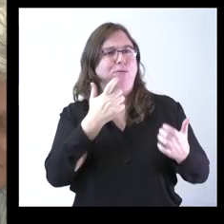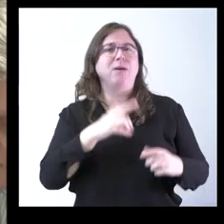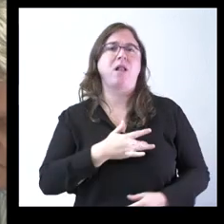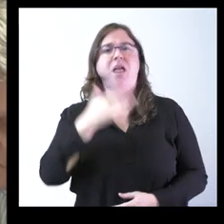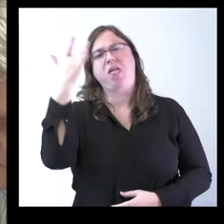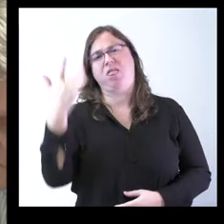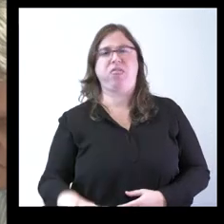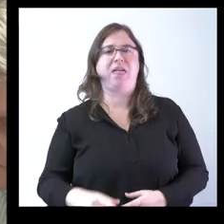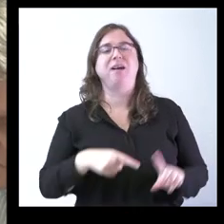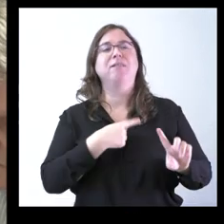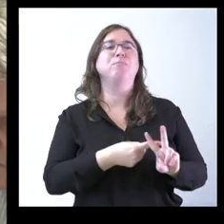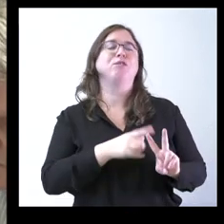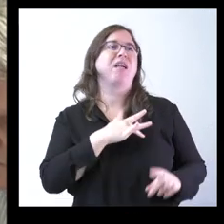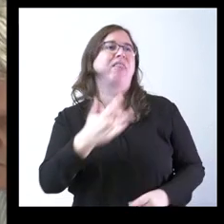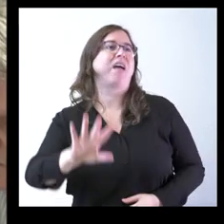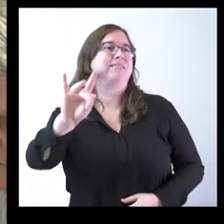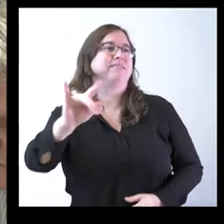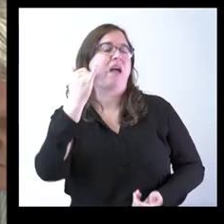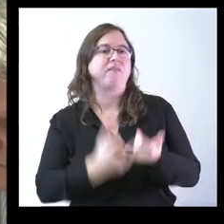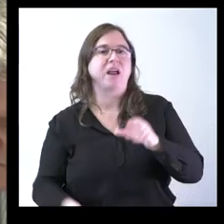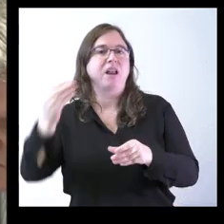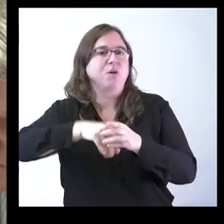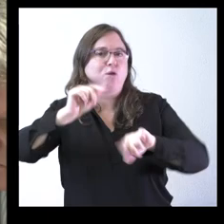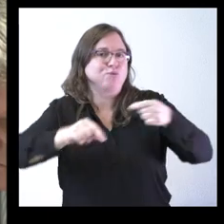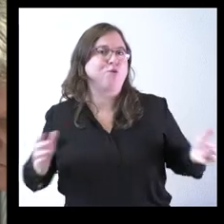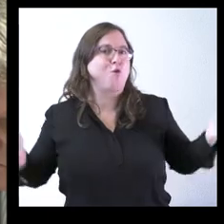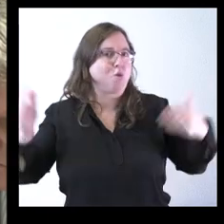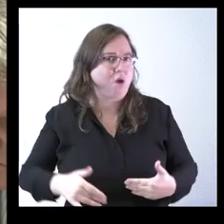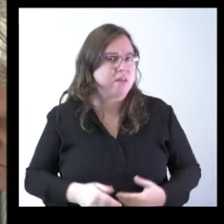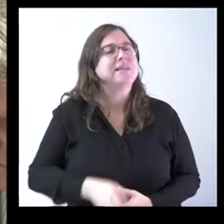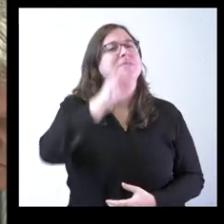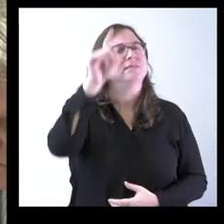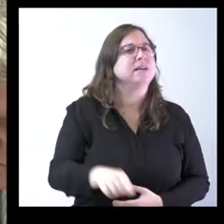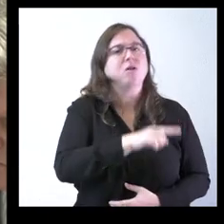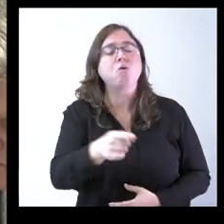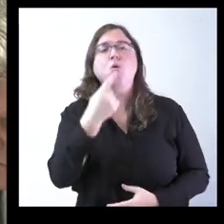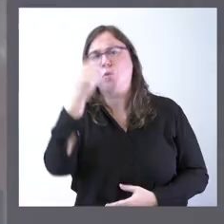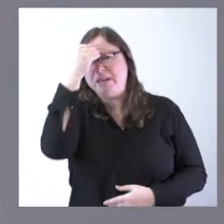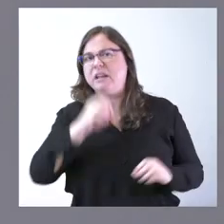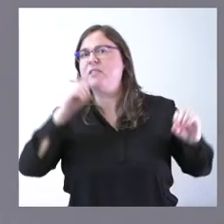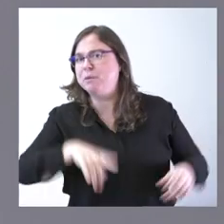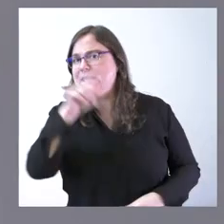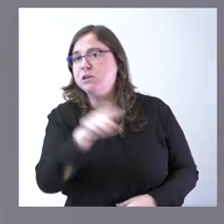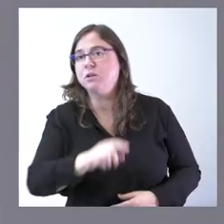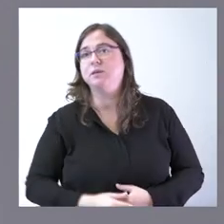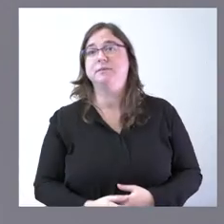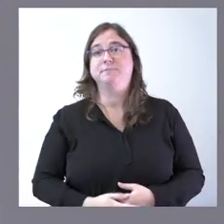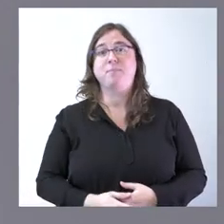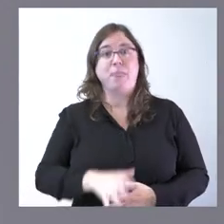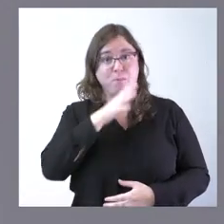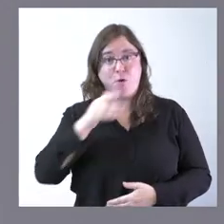de última hora a Vox me gustaría saber si es así y si se plantea su dimisión por esta situación Gracias Porque lo pida